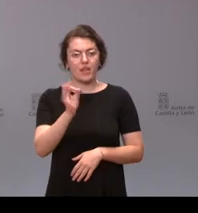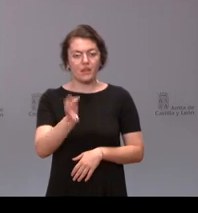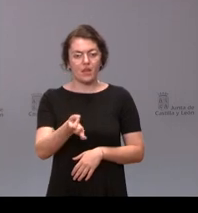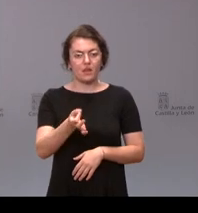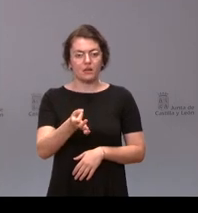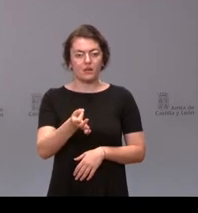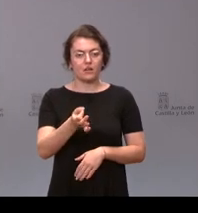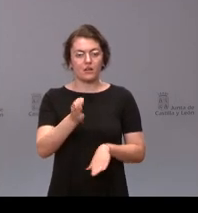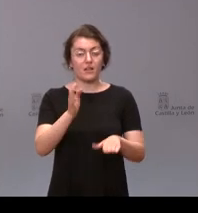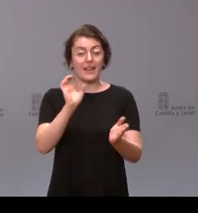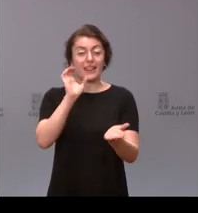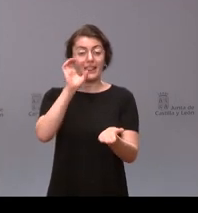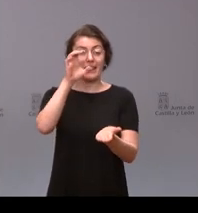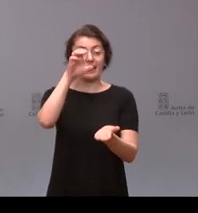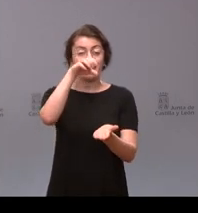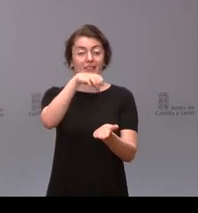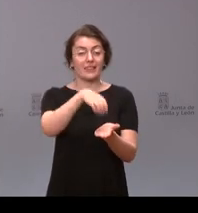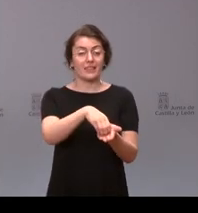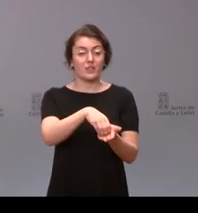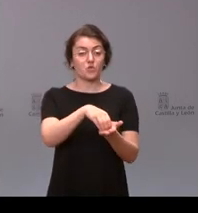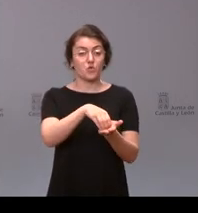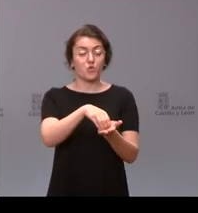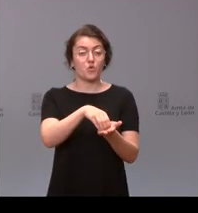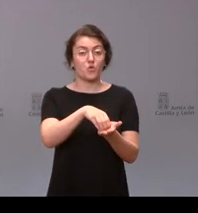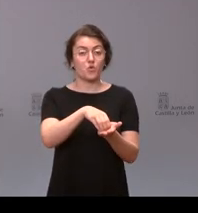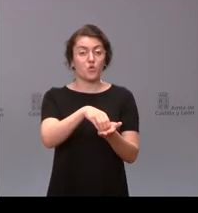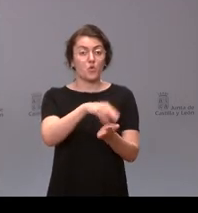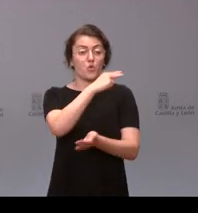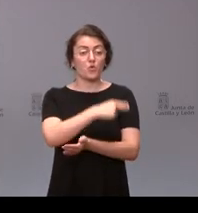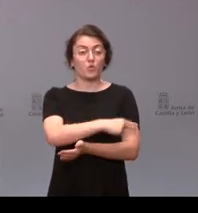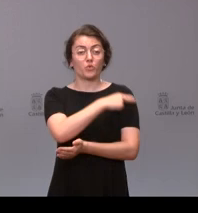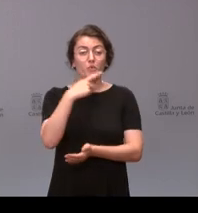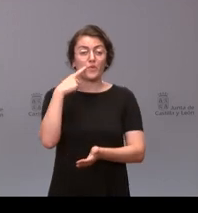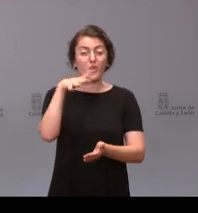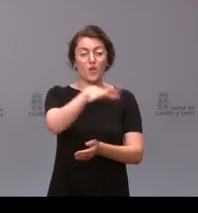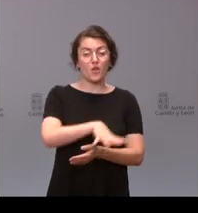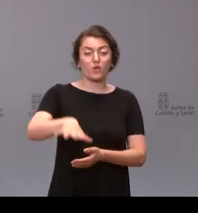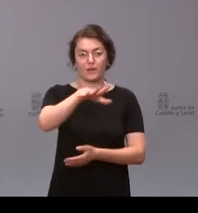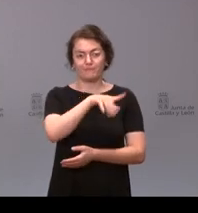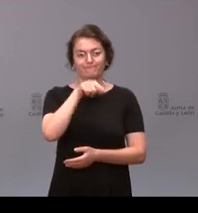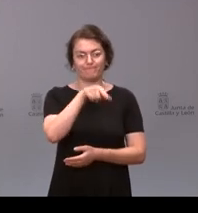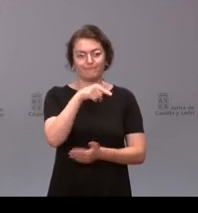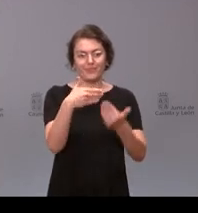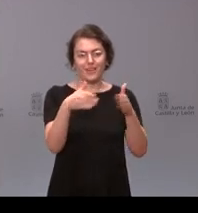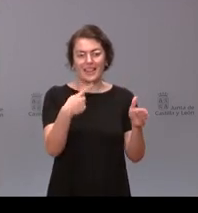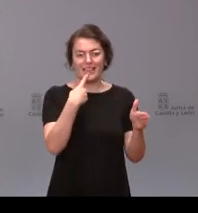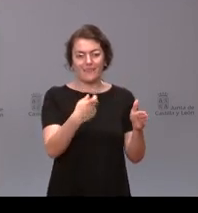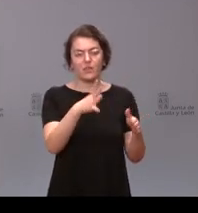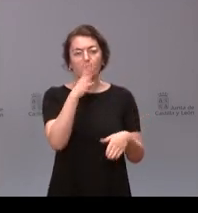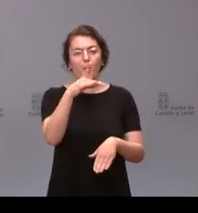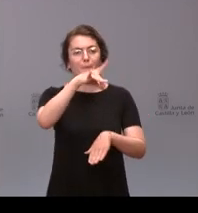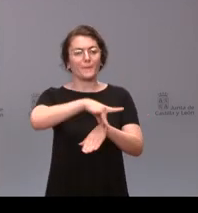mantener abiertos algunos consultorios locales. Principalmente, estas dificultades se deben a la escasez de médicos